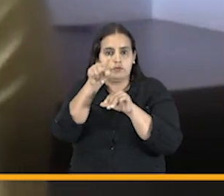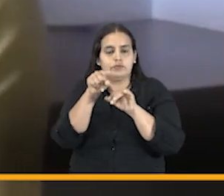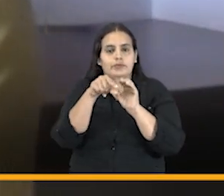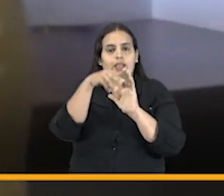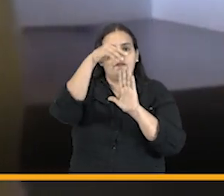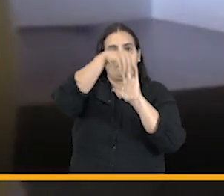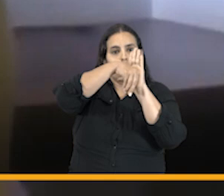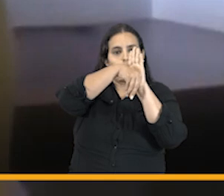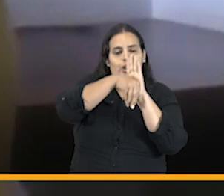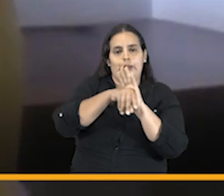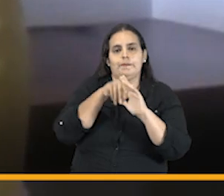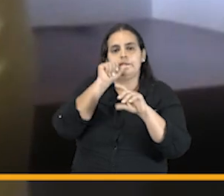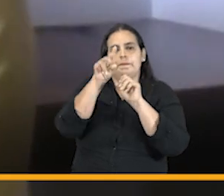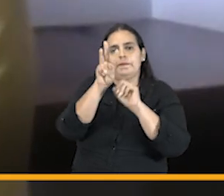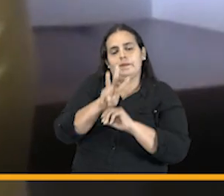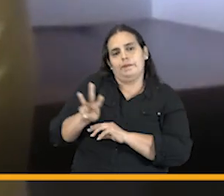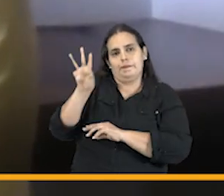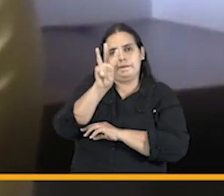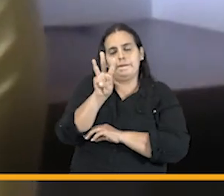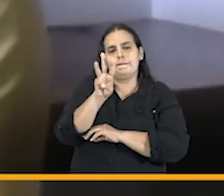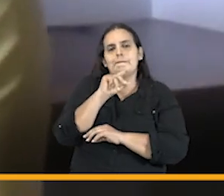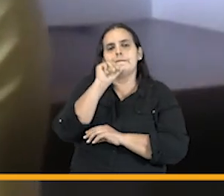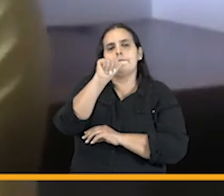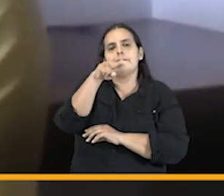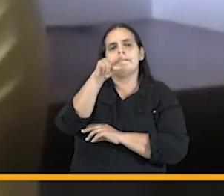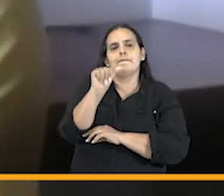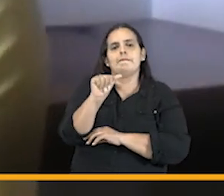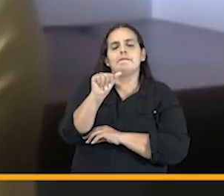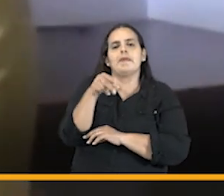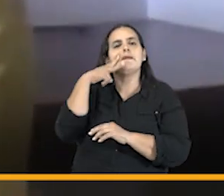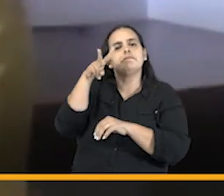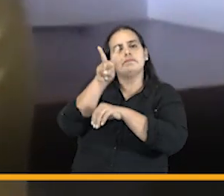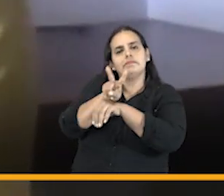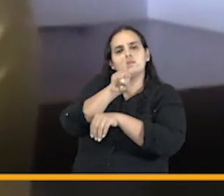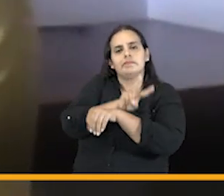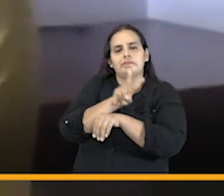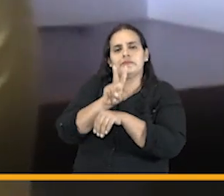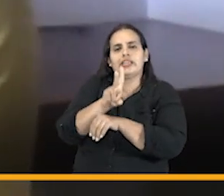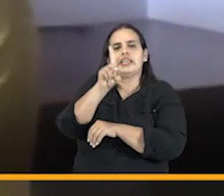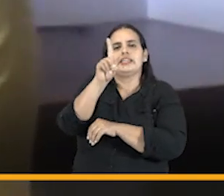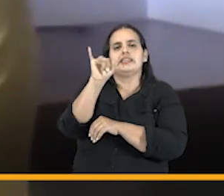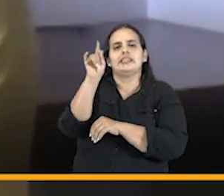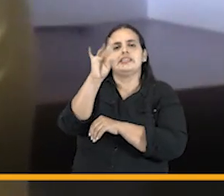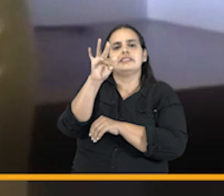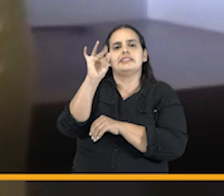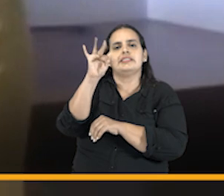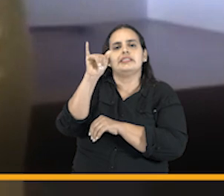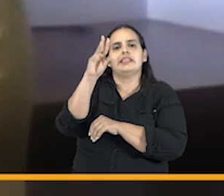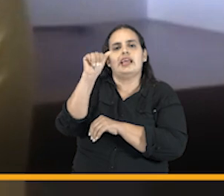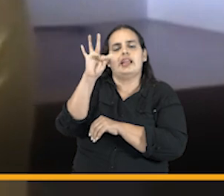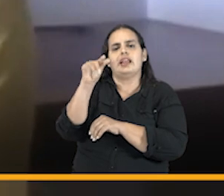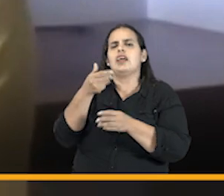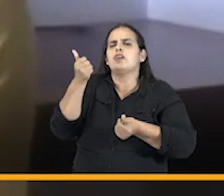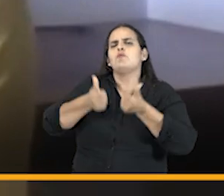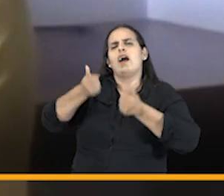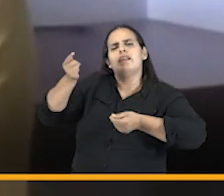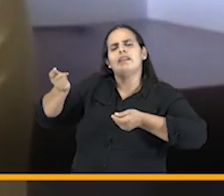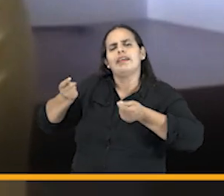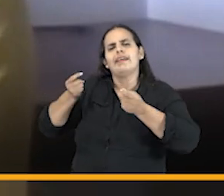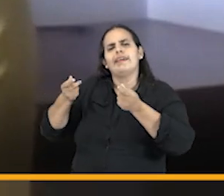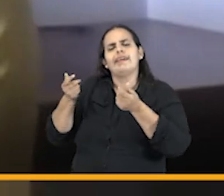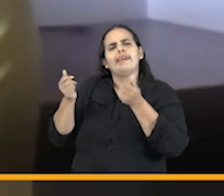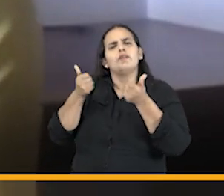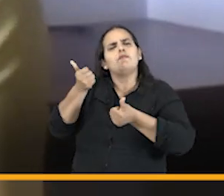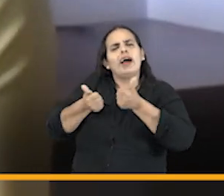formulario publicado en la página web de la agencia ana vázquez de la veeduría distrital cuáles son las estrategias de participación